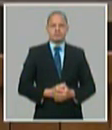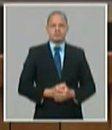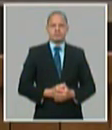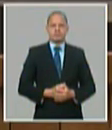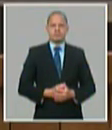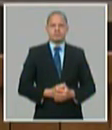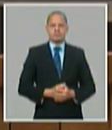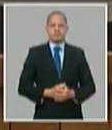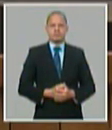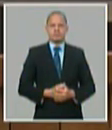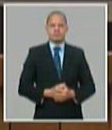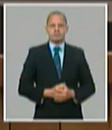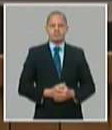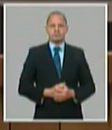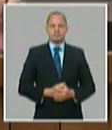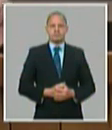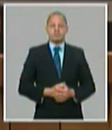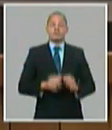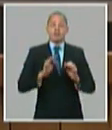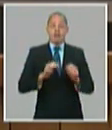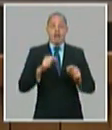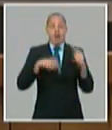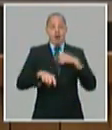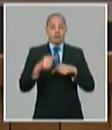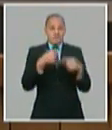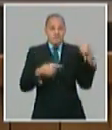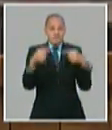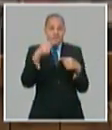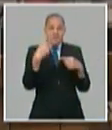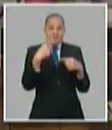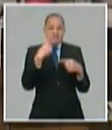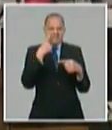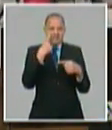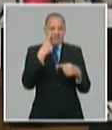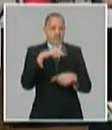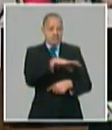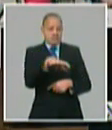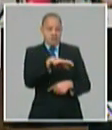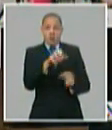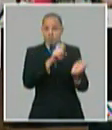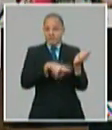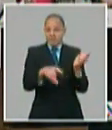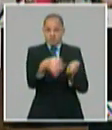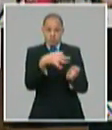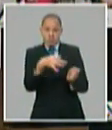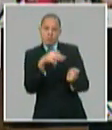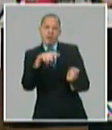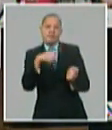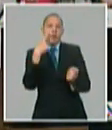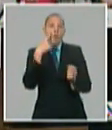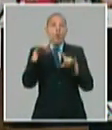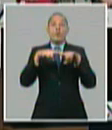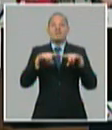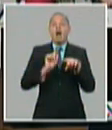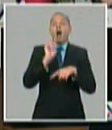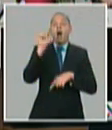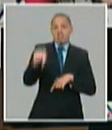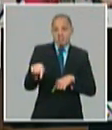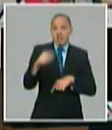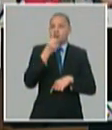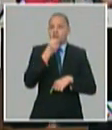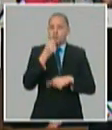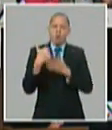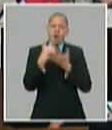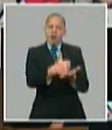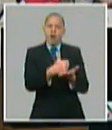buscar las soluciones junto con las universidades que están participando activo y directamente en esto y ver cómo